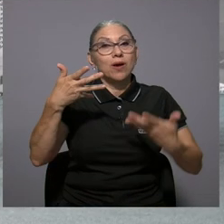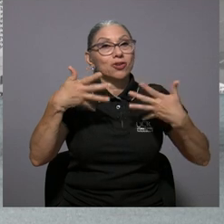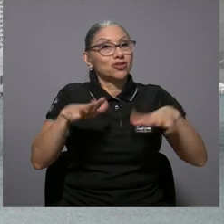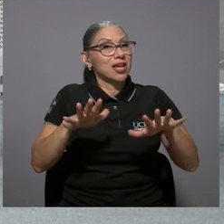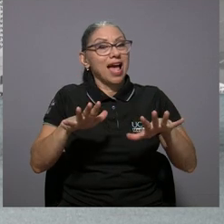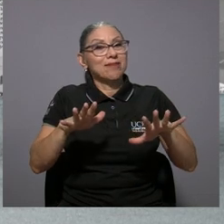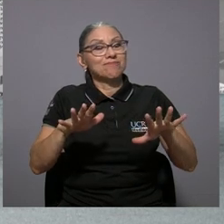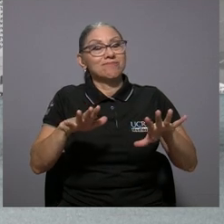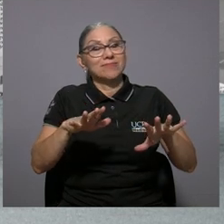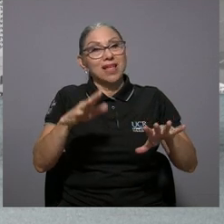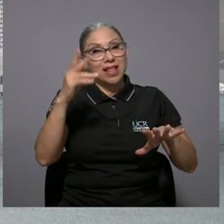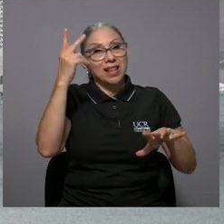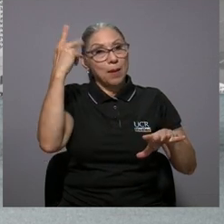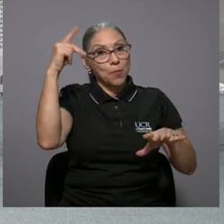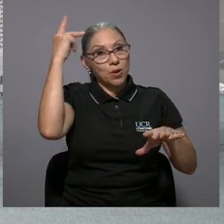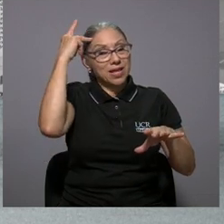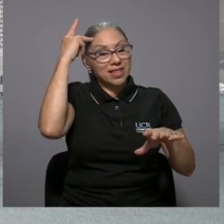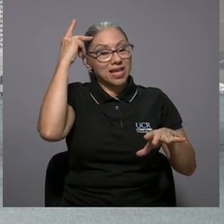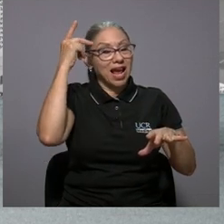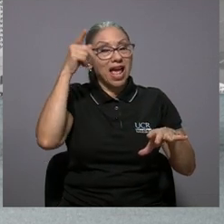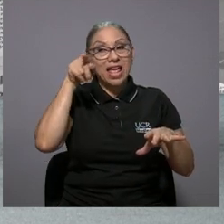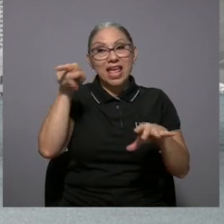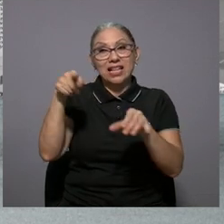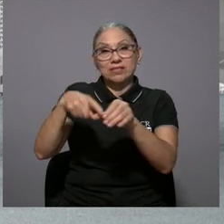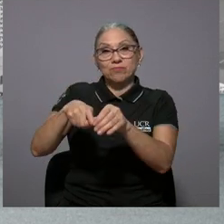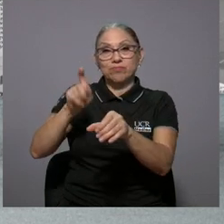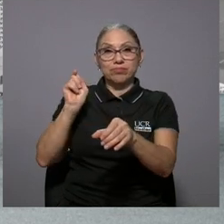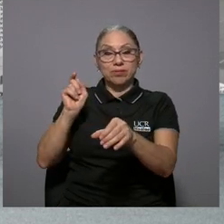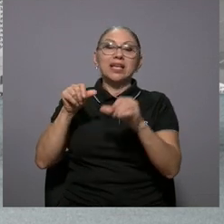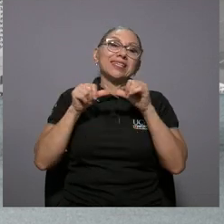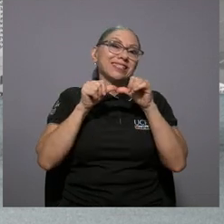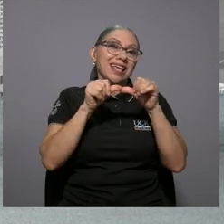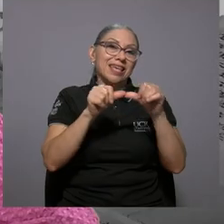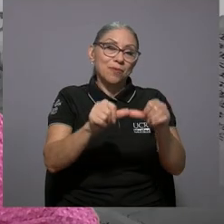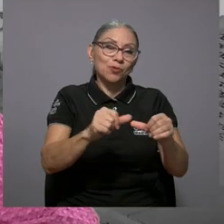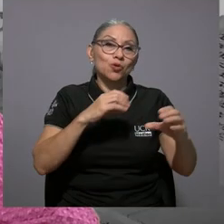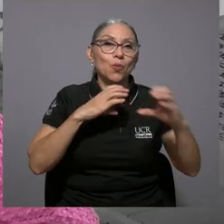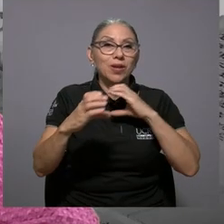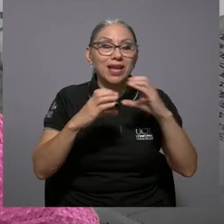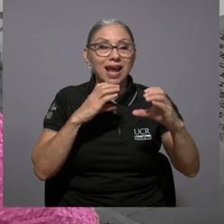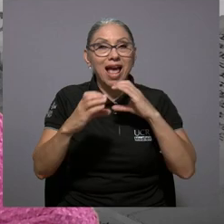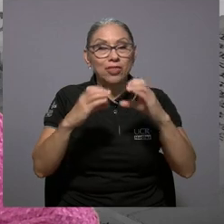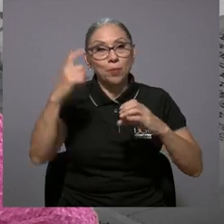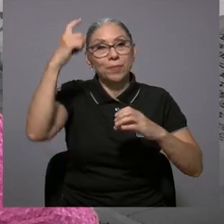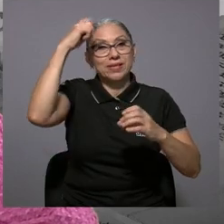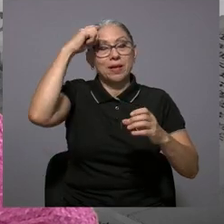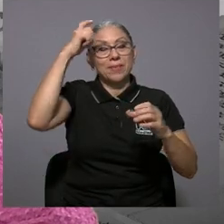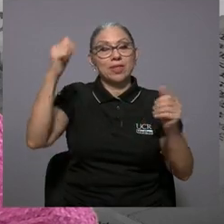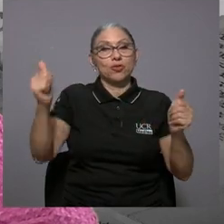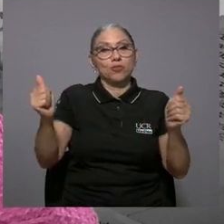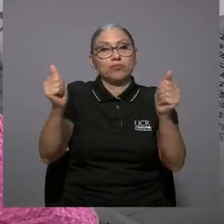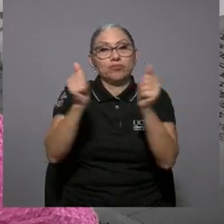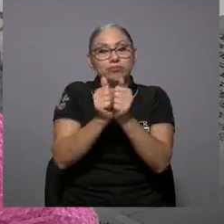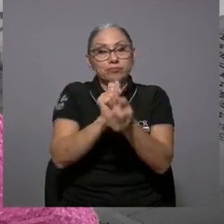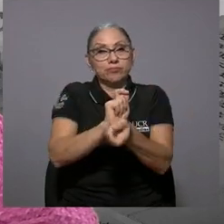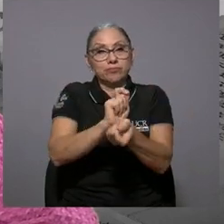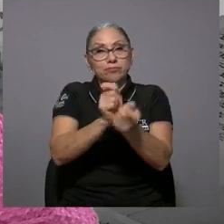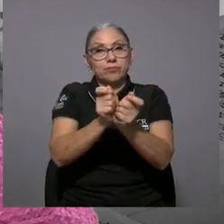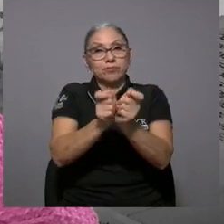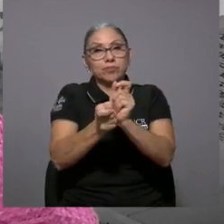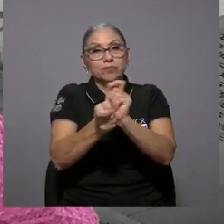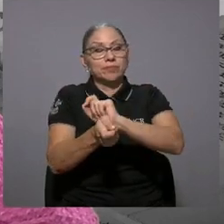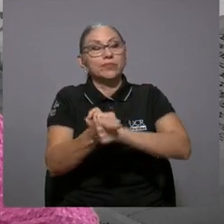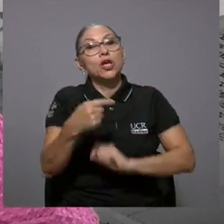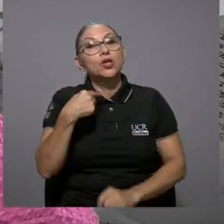salió de la política práctica pues seguimos comunicando y seguimos transformando nuestro pensamiento en